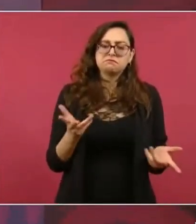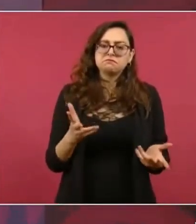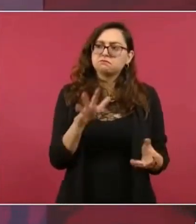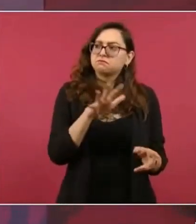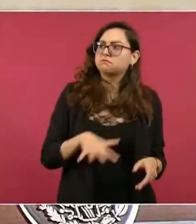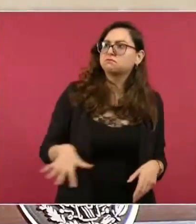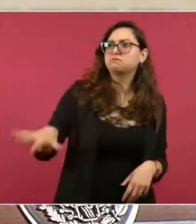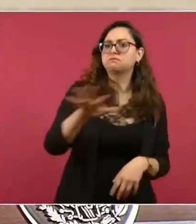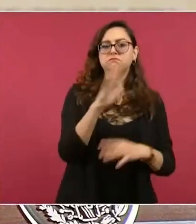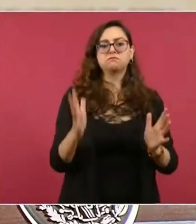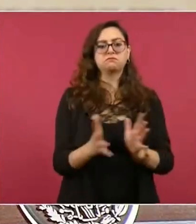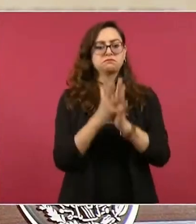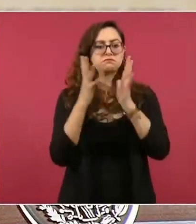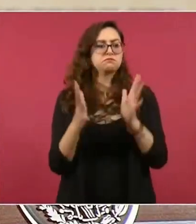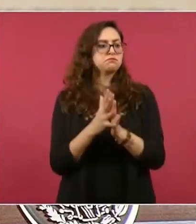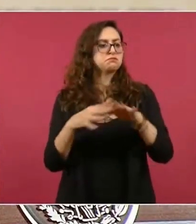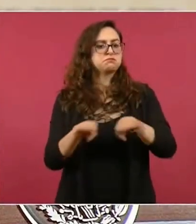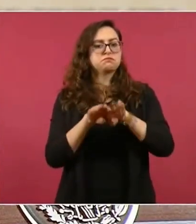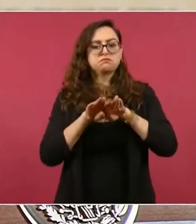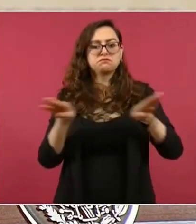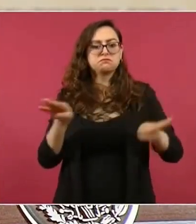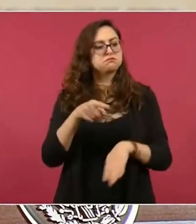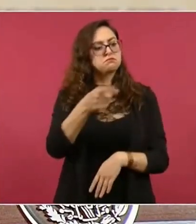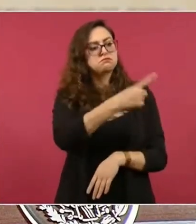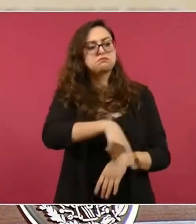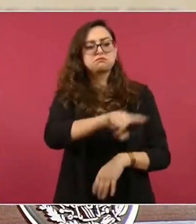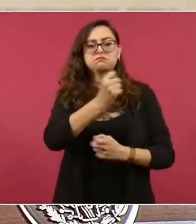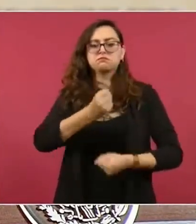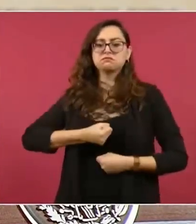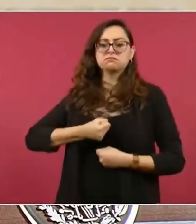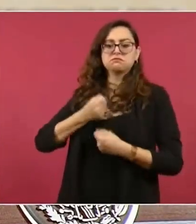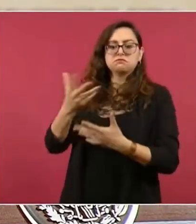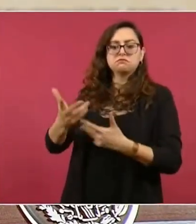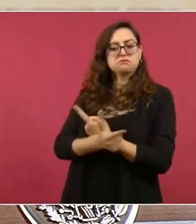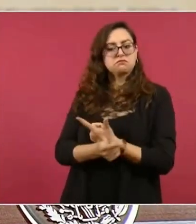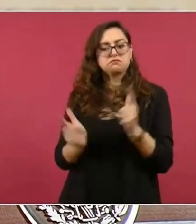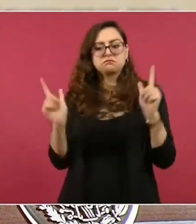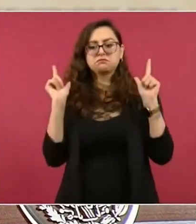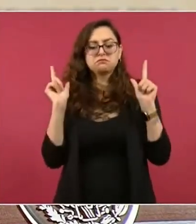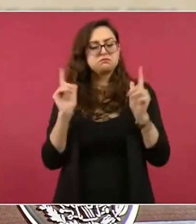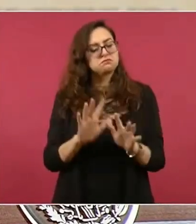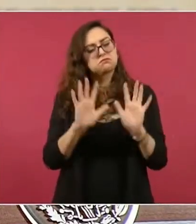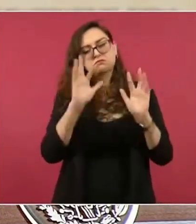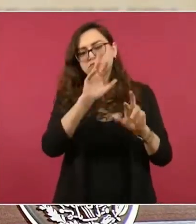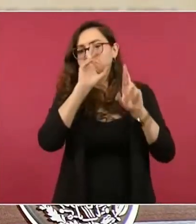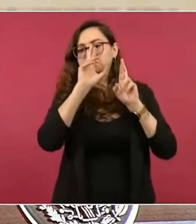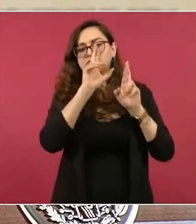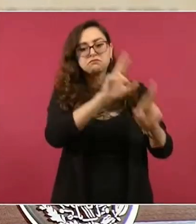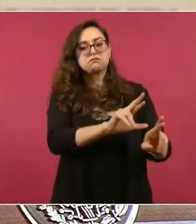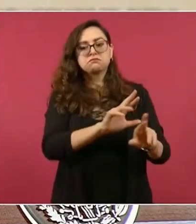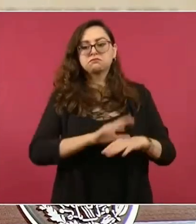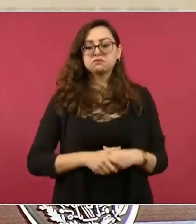esto es muy importante, es una muestra fehaciente